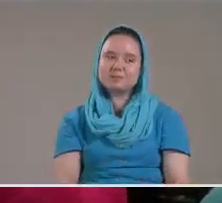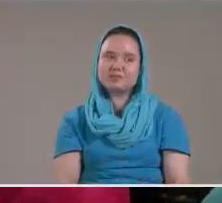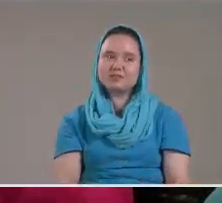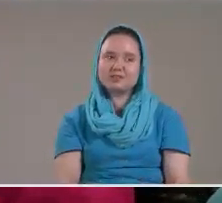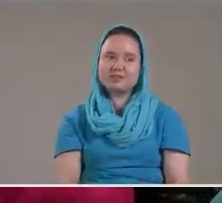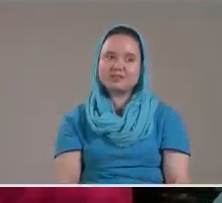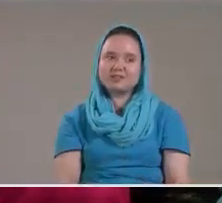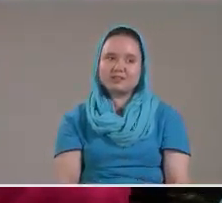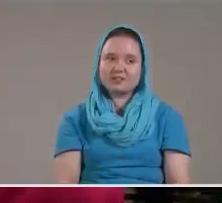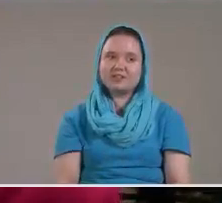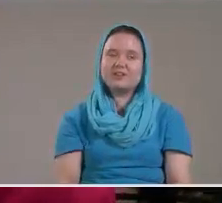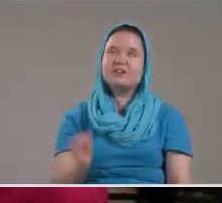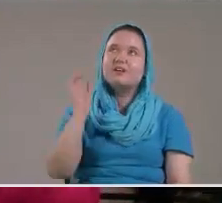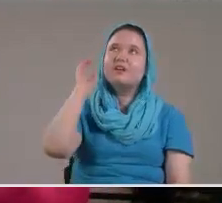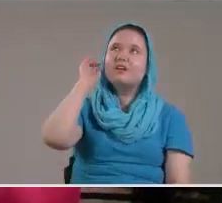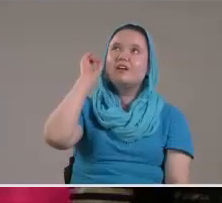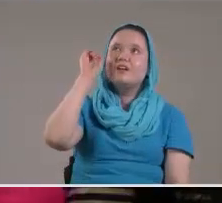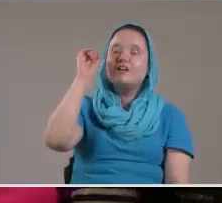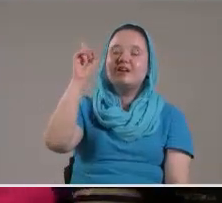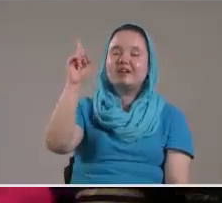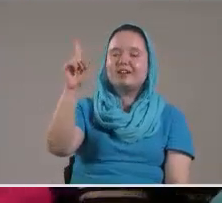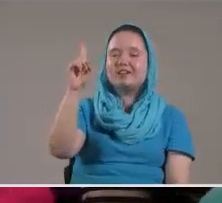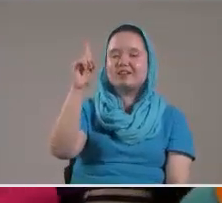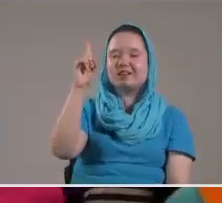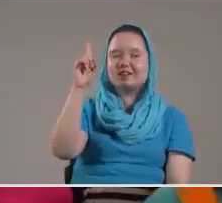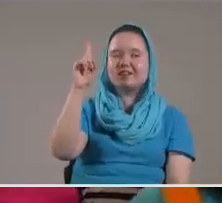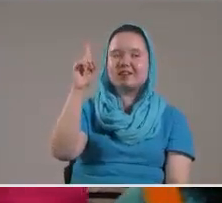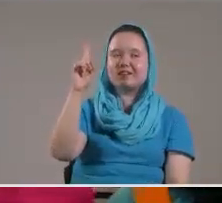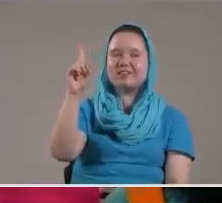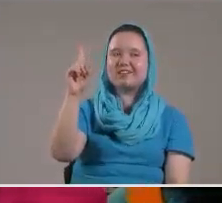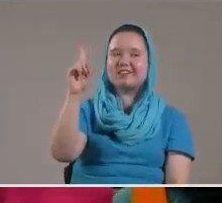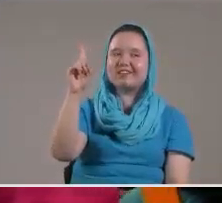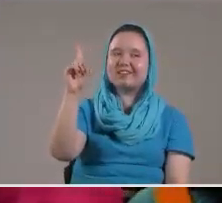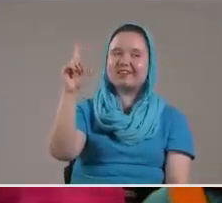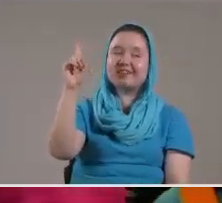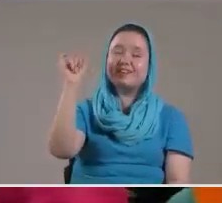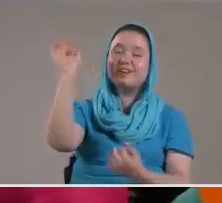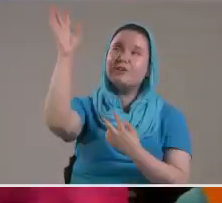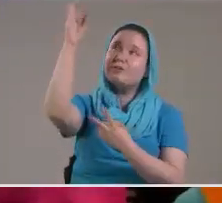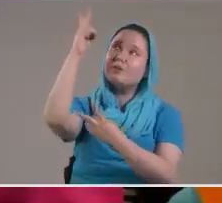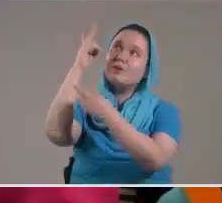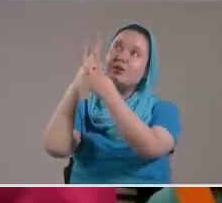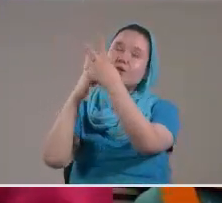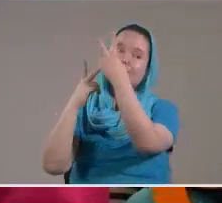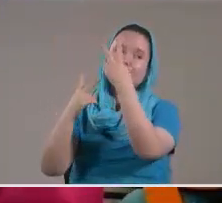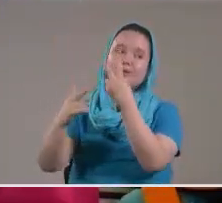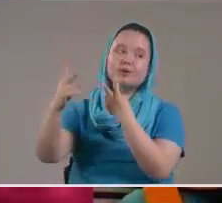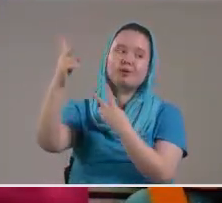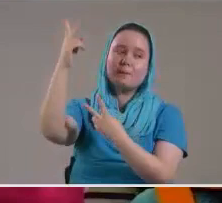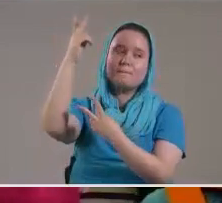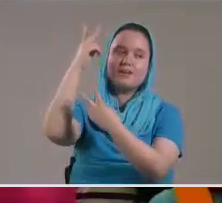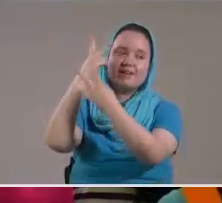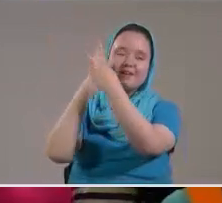Él volverá Así como la palabra Dice Aún si tardare Un poco